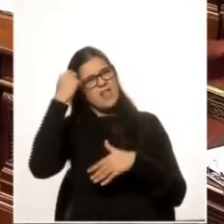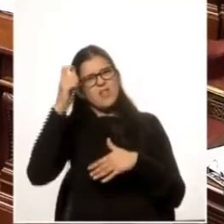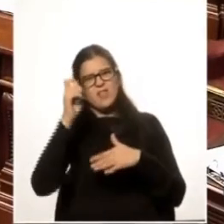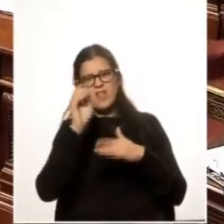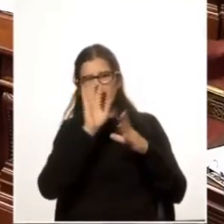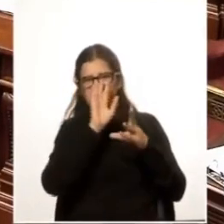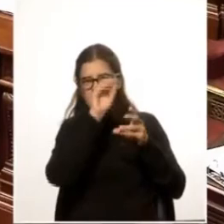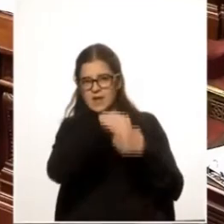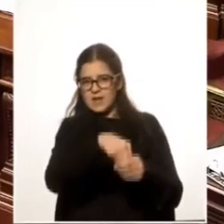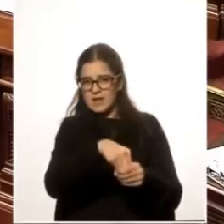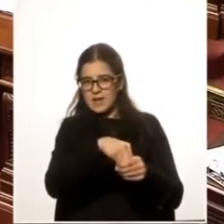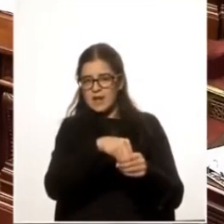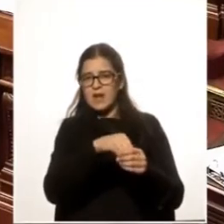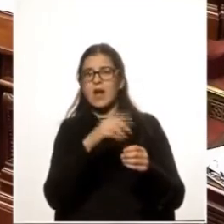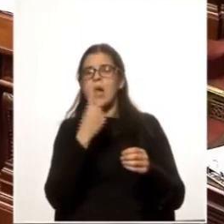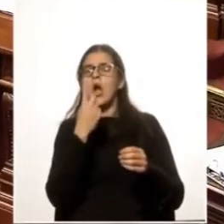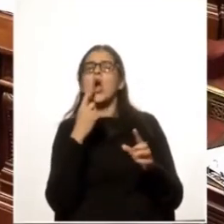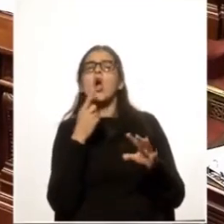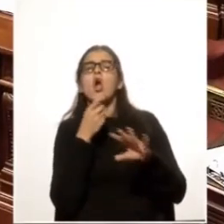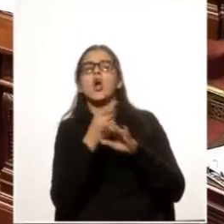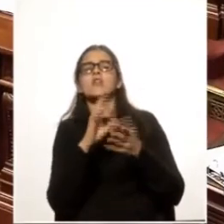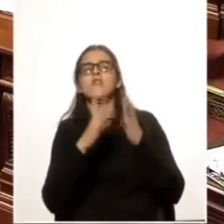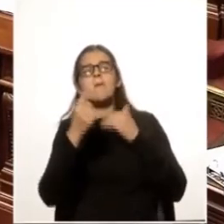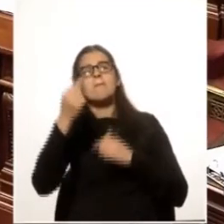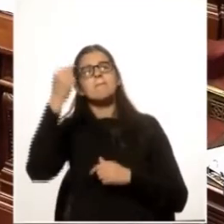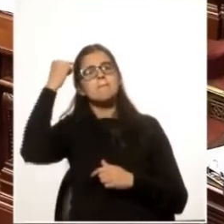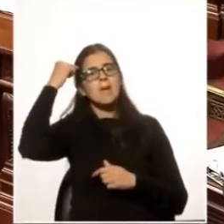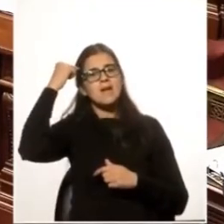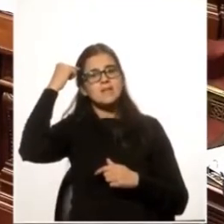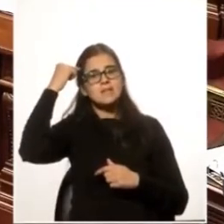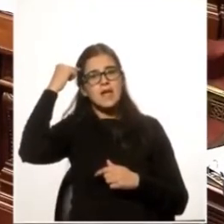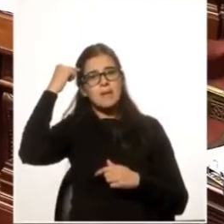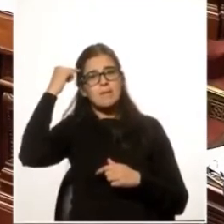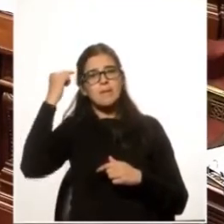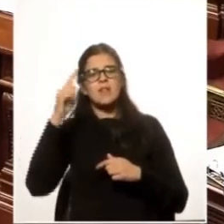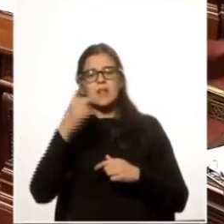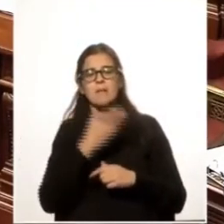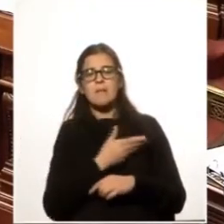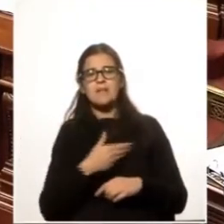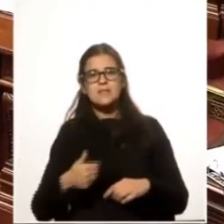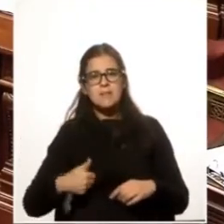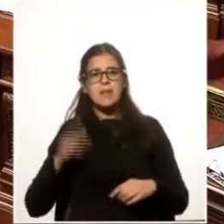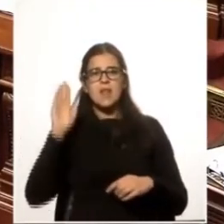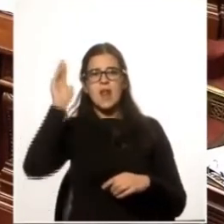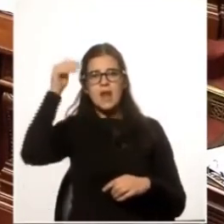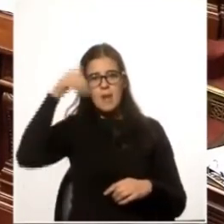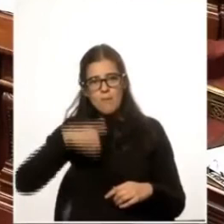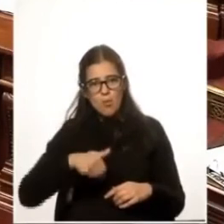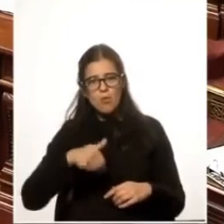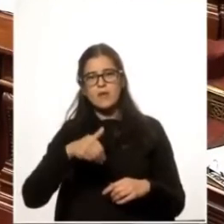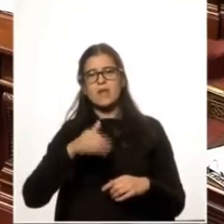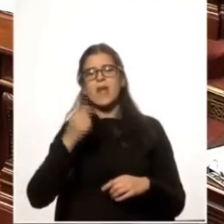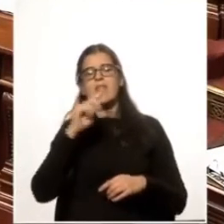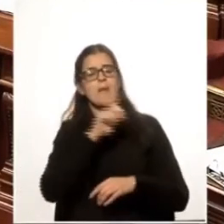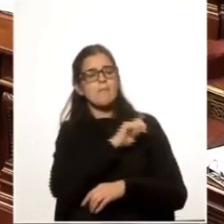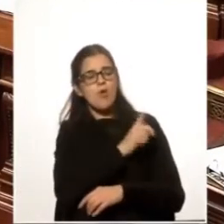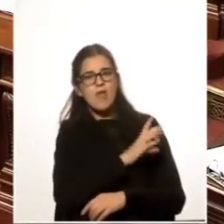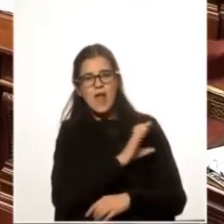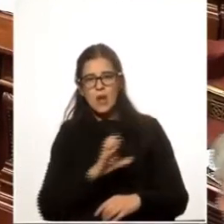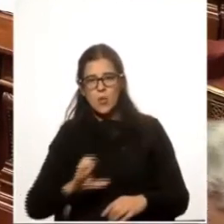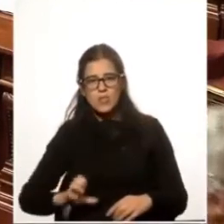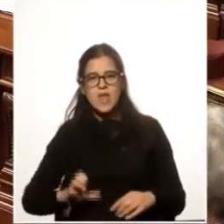en contra del pensamiento del presidente de la república del poder